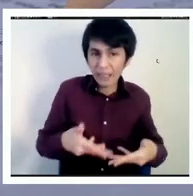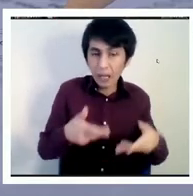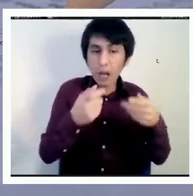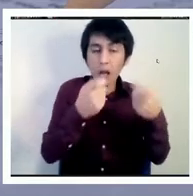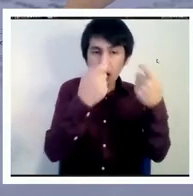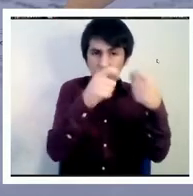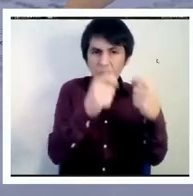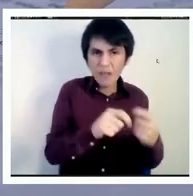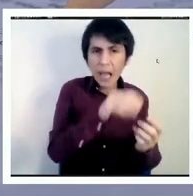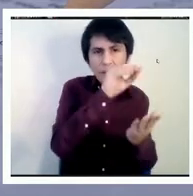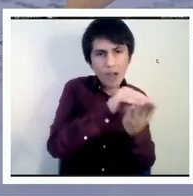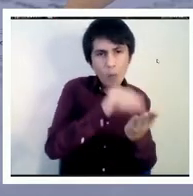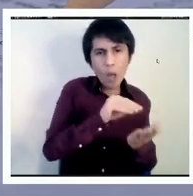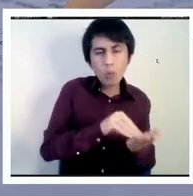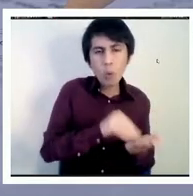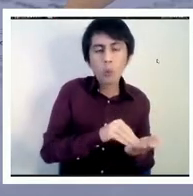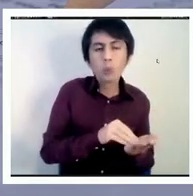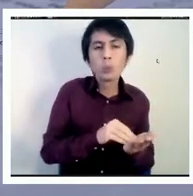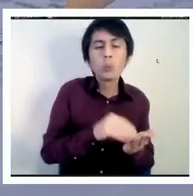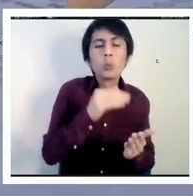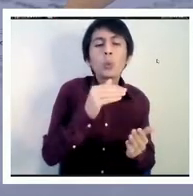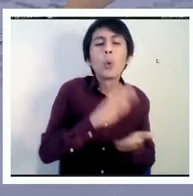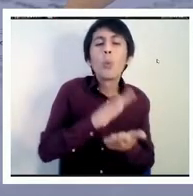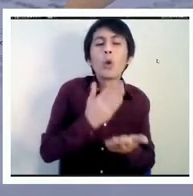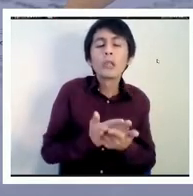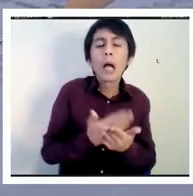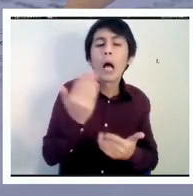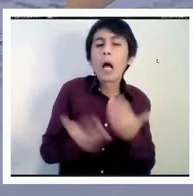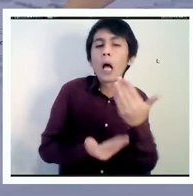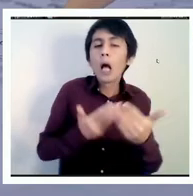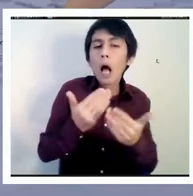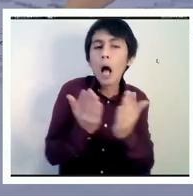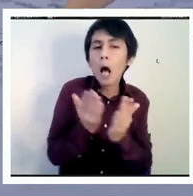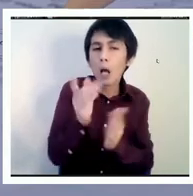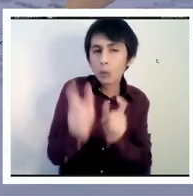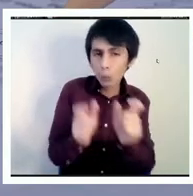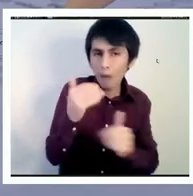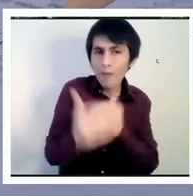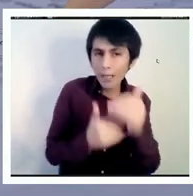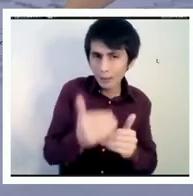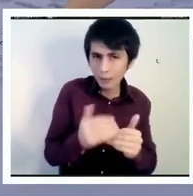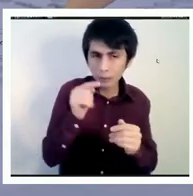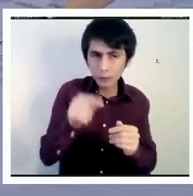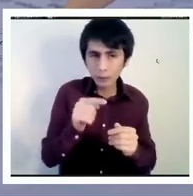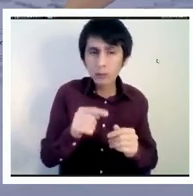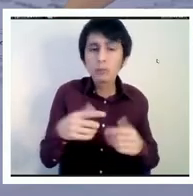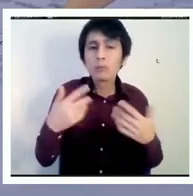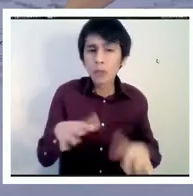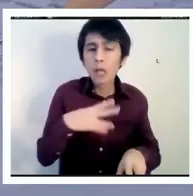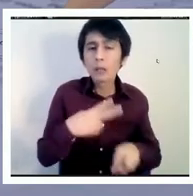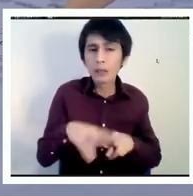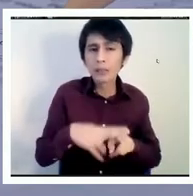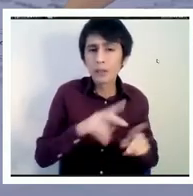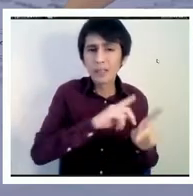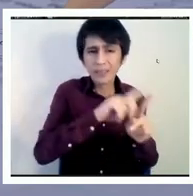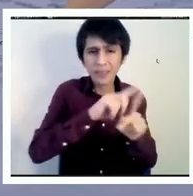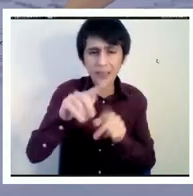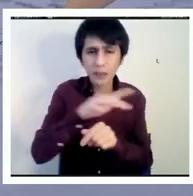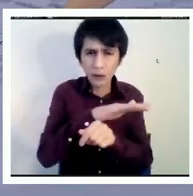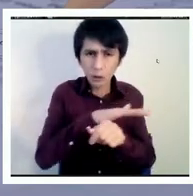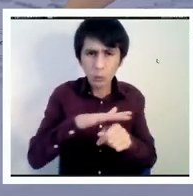los avances de los alumnos. Y esto se ha hecho para todo tipo de situaciones que se han hecho